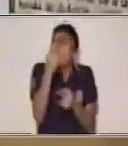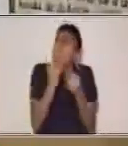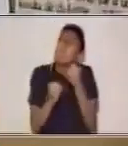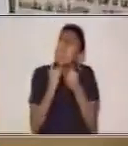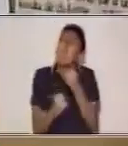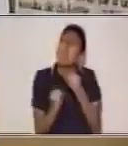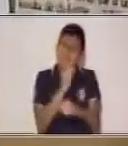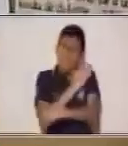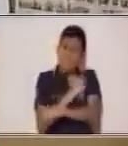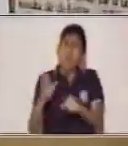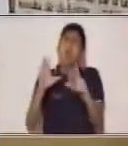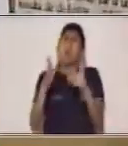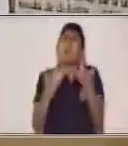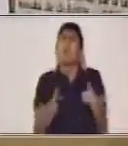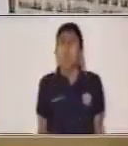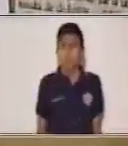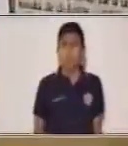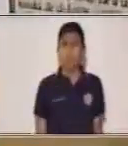historia de barrigón.